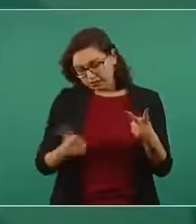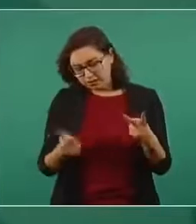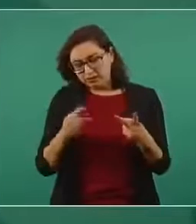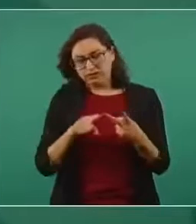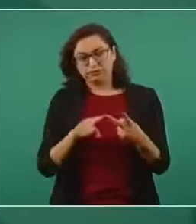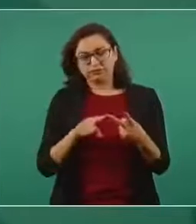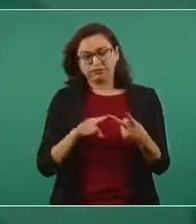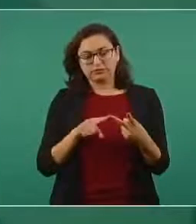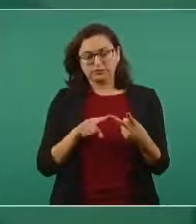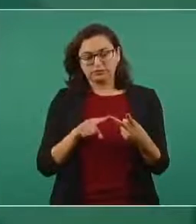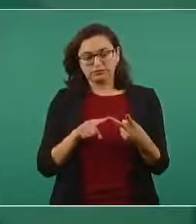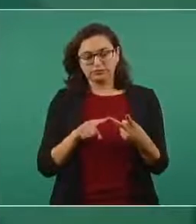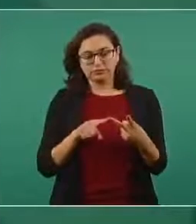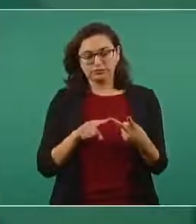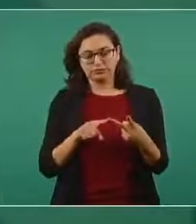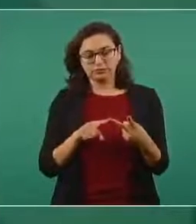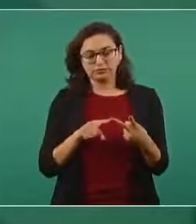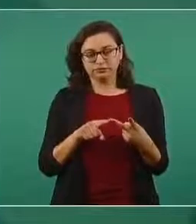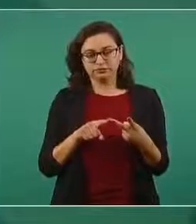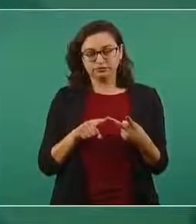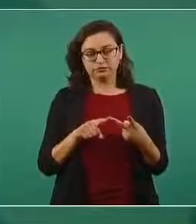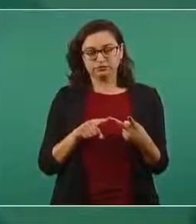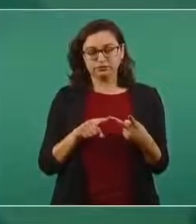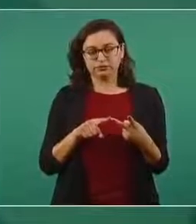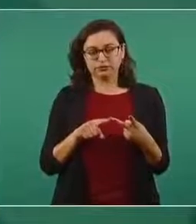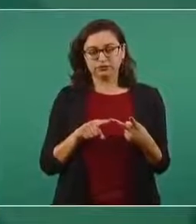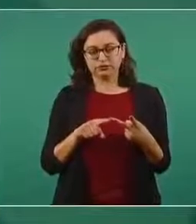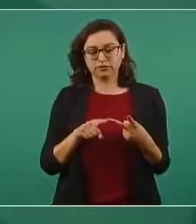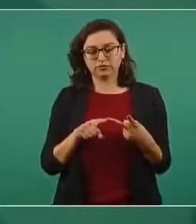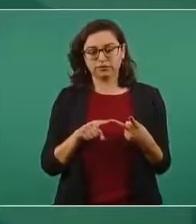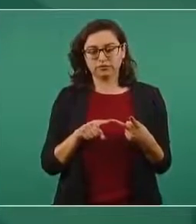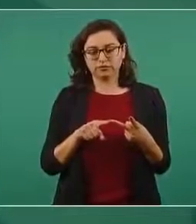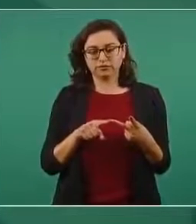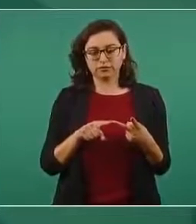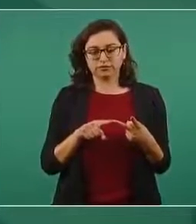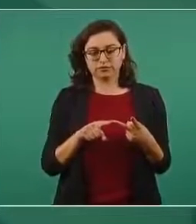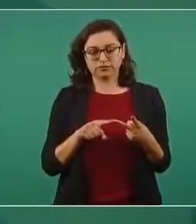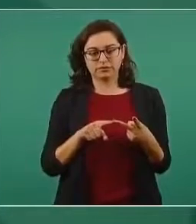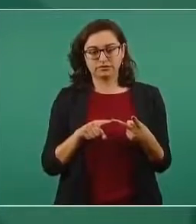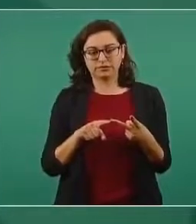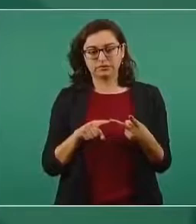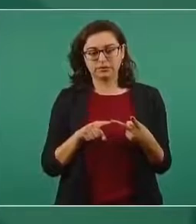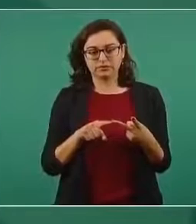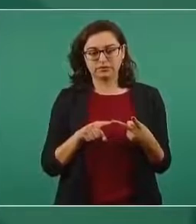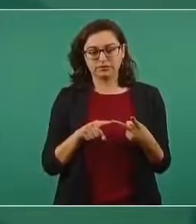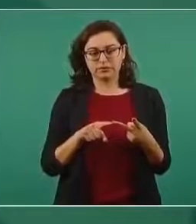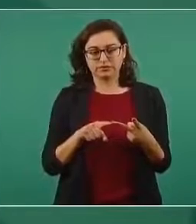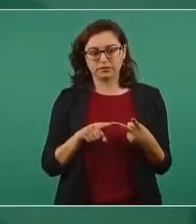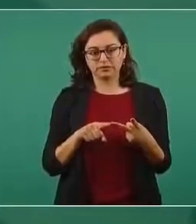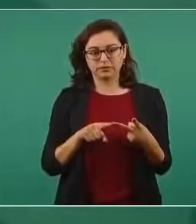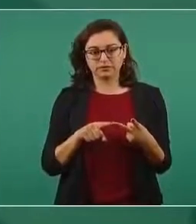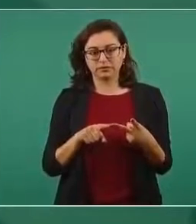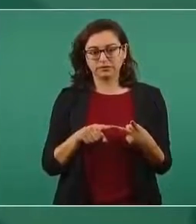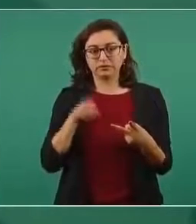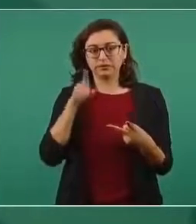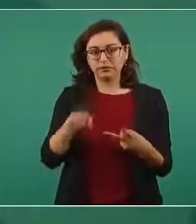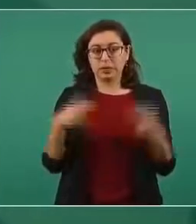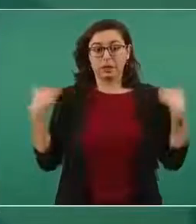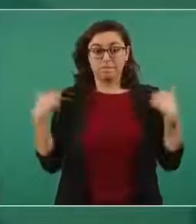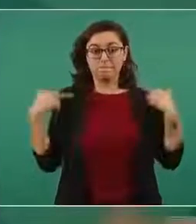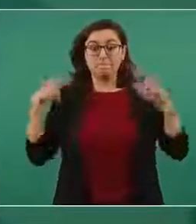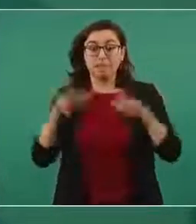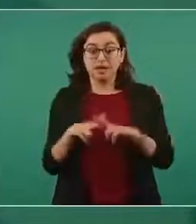de los que perdieron la vida en la lucha contra la llamada reforma educativa